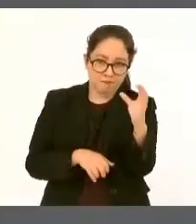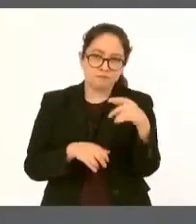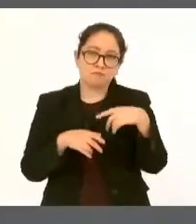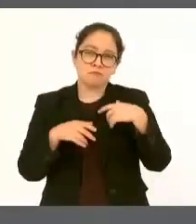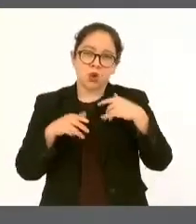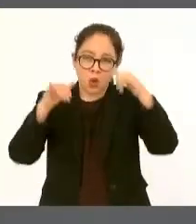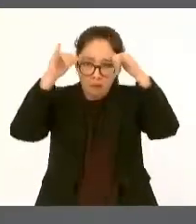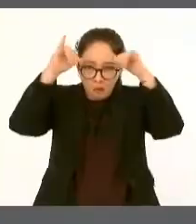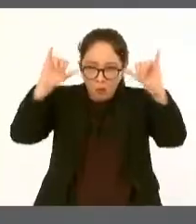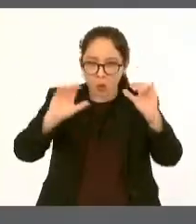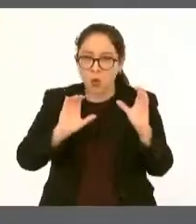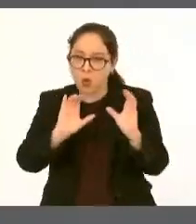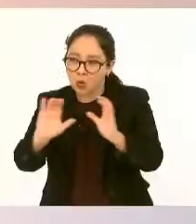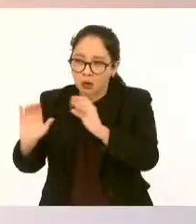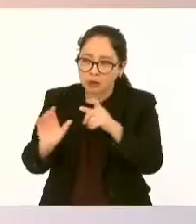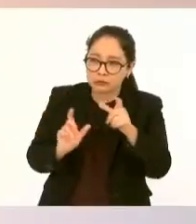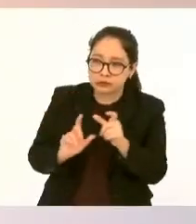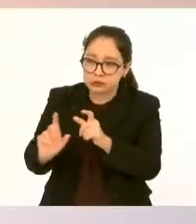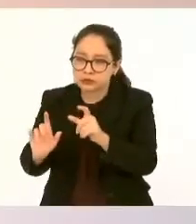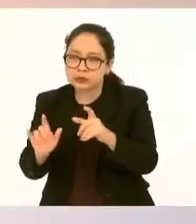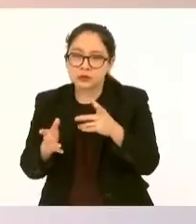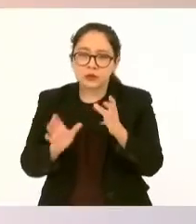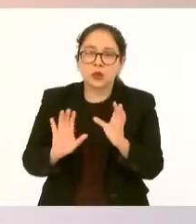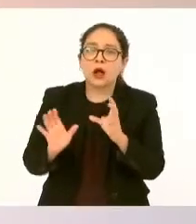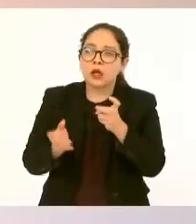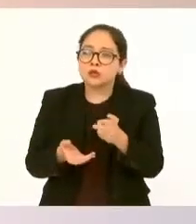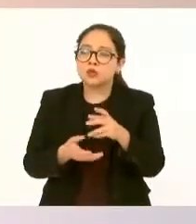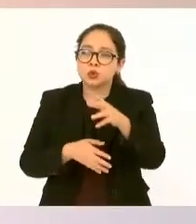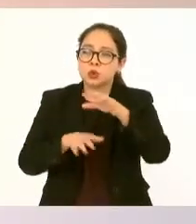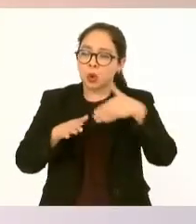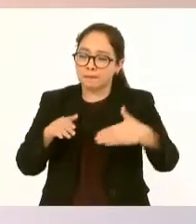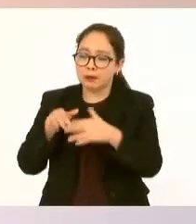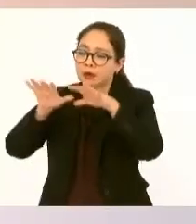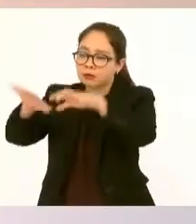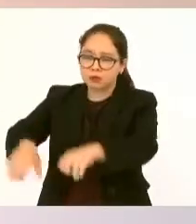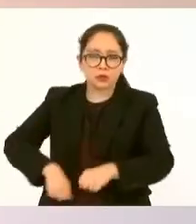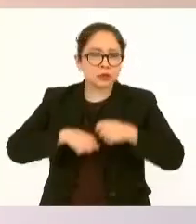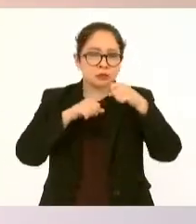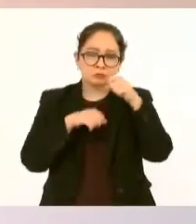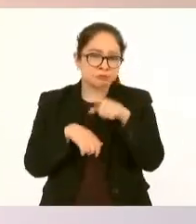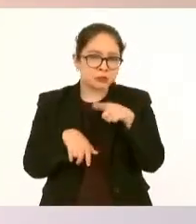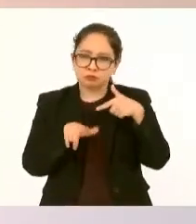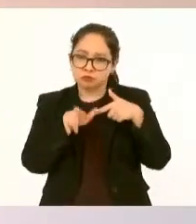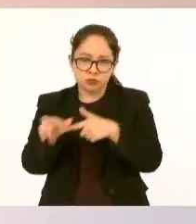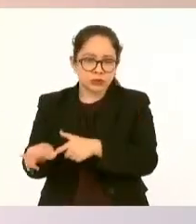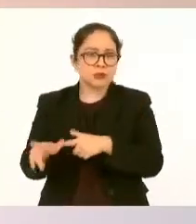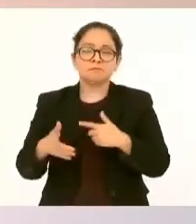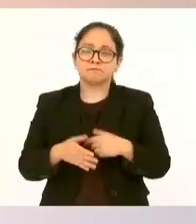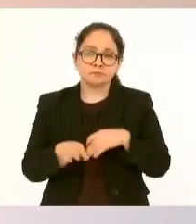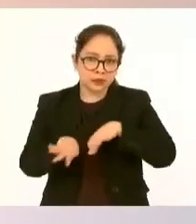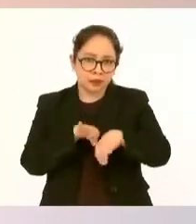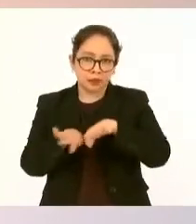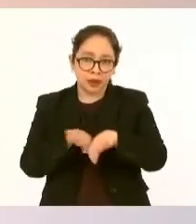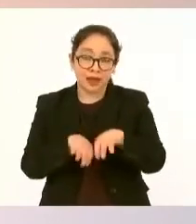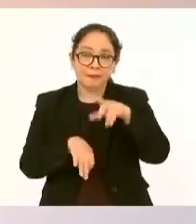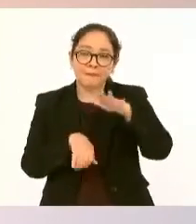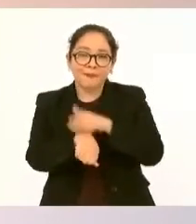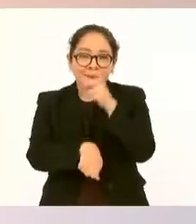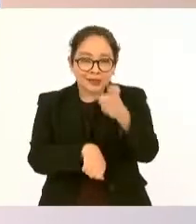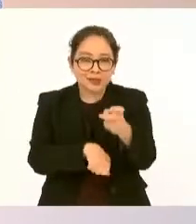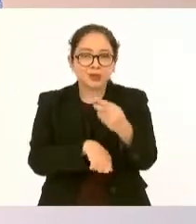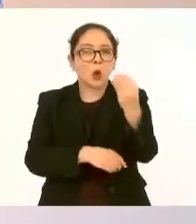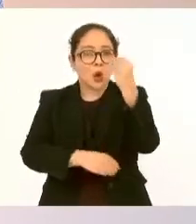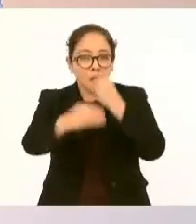y esto se tradujo en que no han faltado los alimentos y por eso no ha